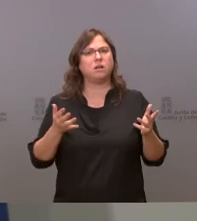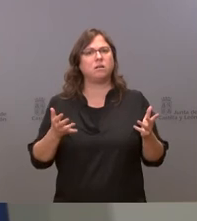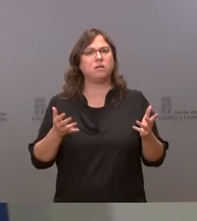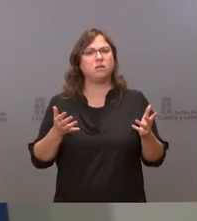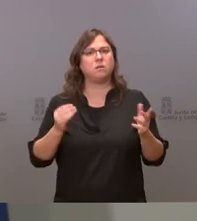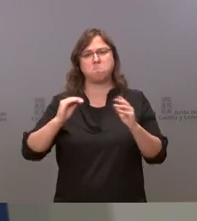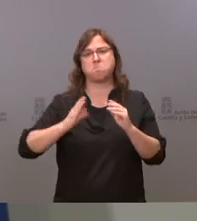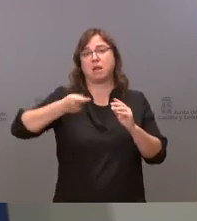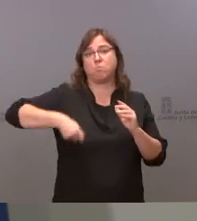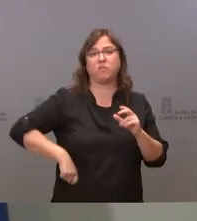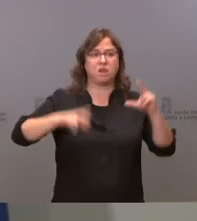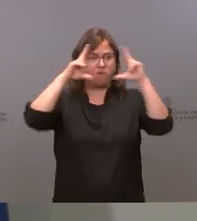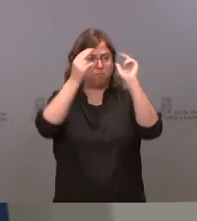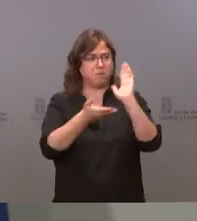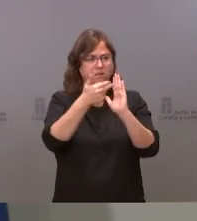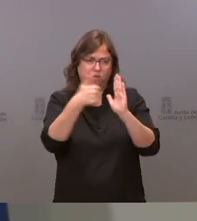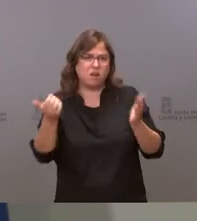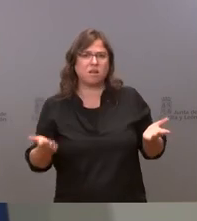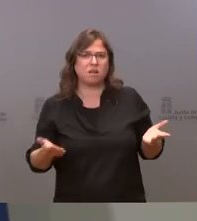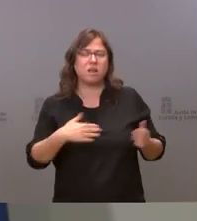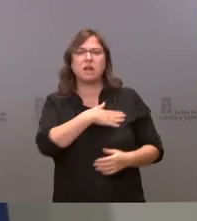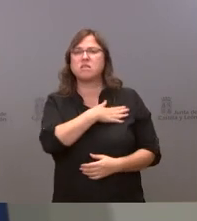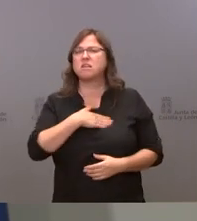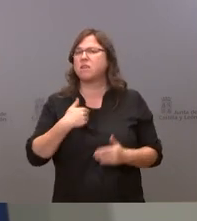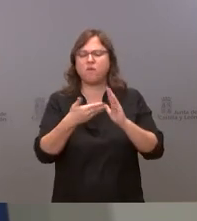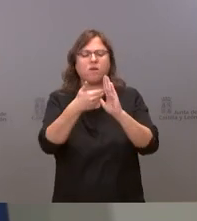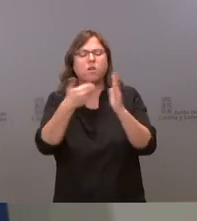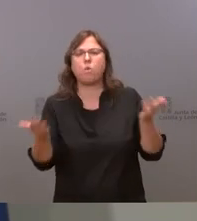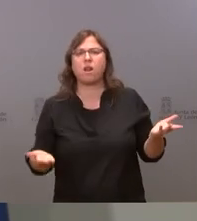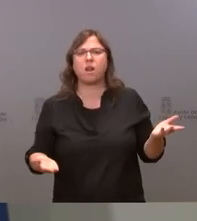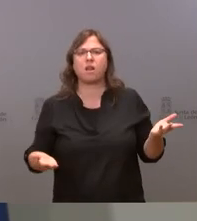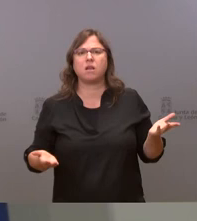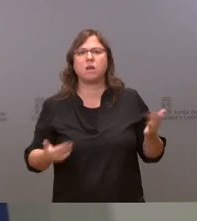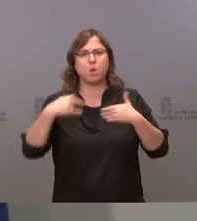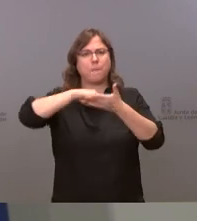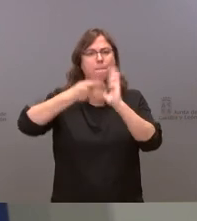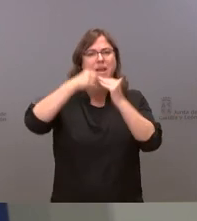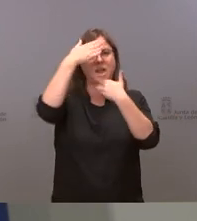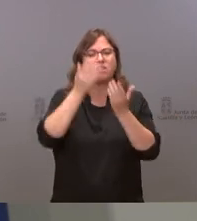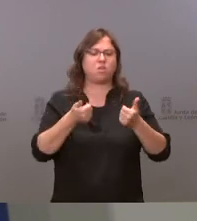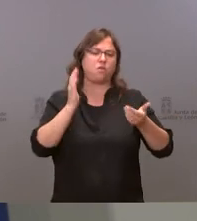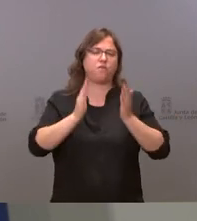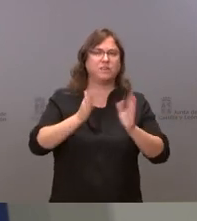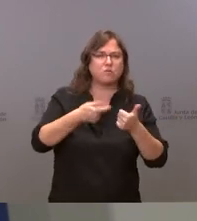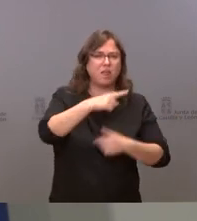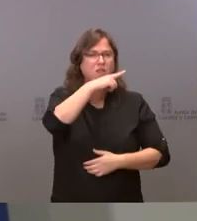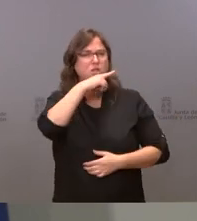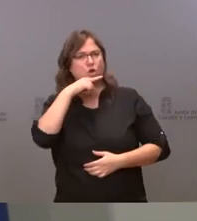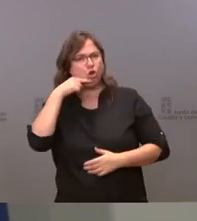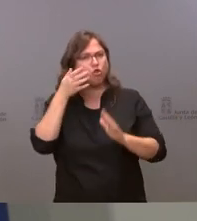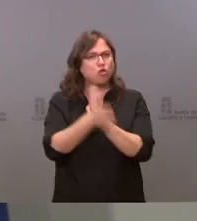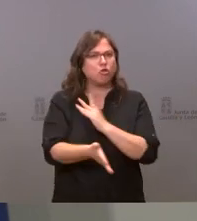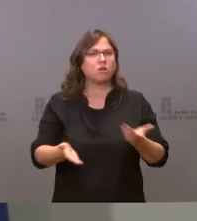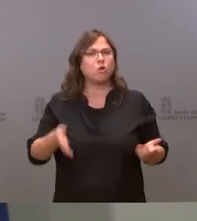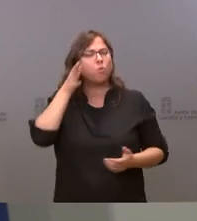profesionales de enfermería quiere usted que retire el plan de atención mediante fisioterapia al dolor crónico en